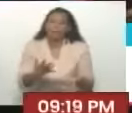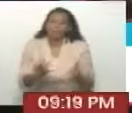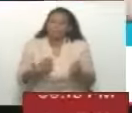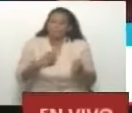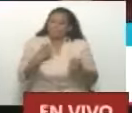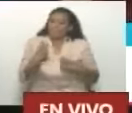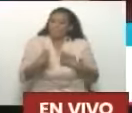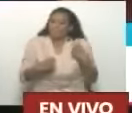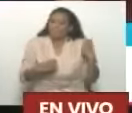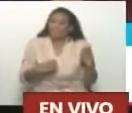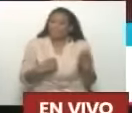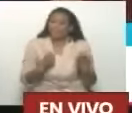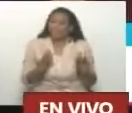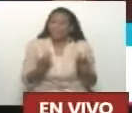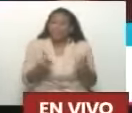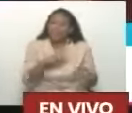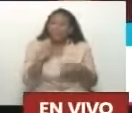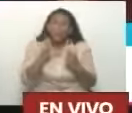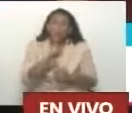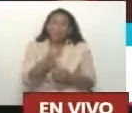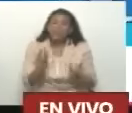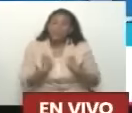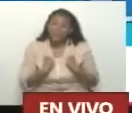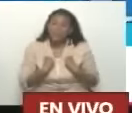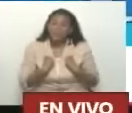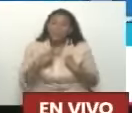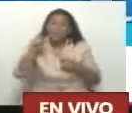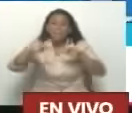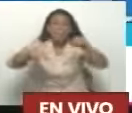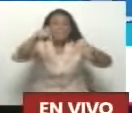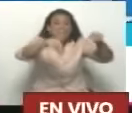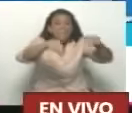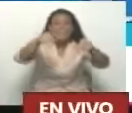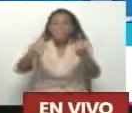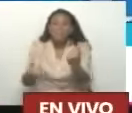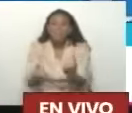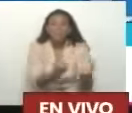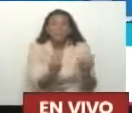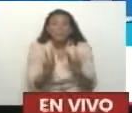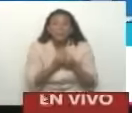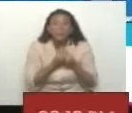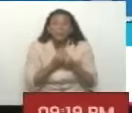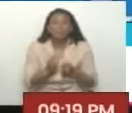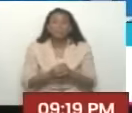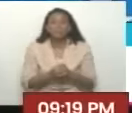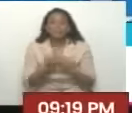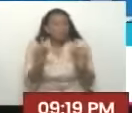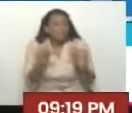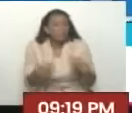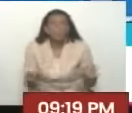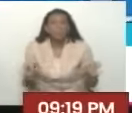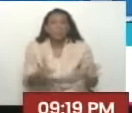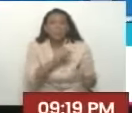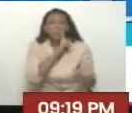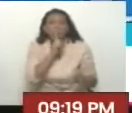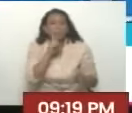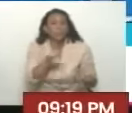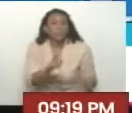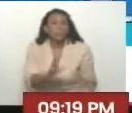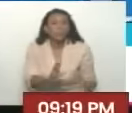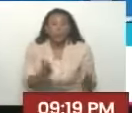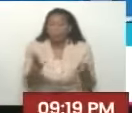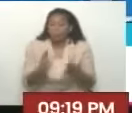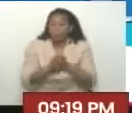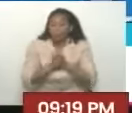Chávez está vivo, Chávez está en todo. Siempre. Chávez está en nosotros. Y es algo natural. Porque Chávez nos tocó a